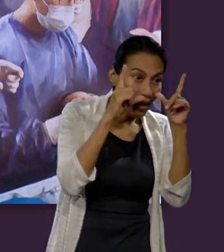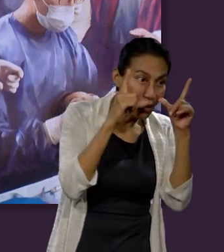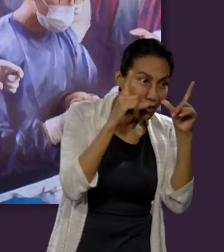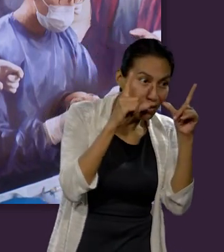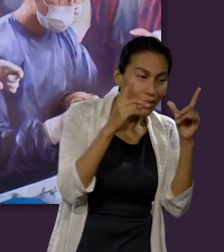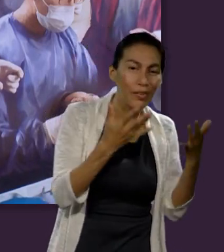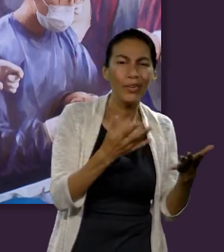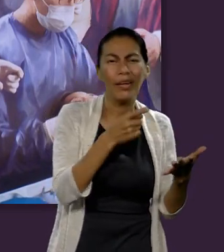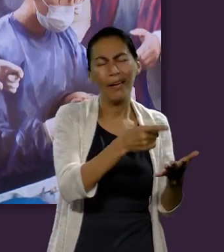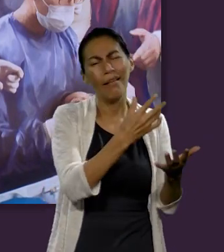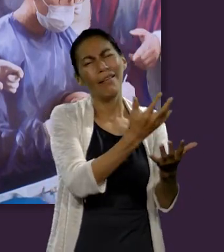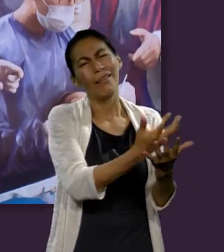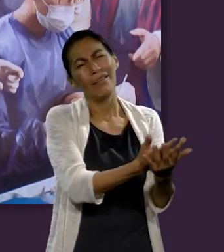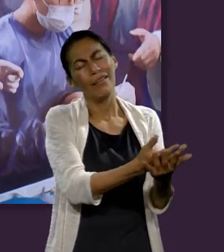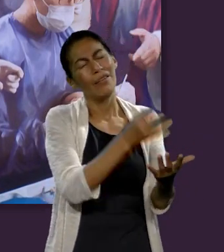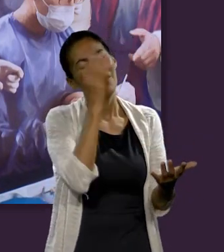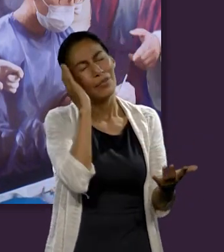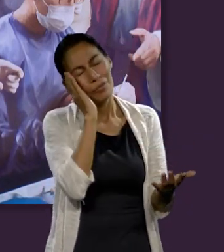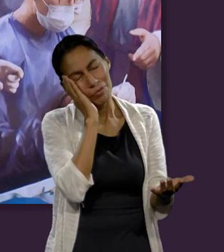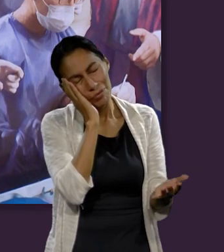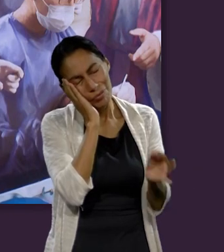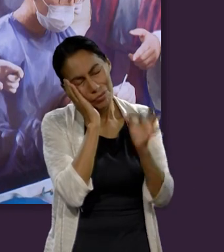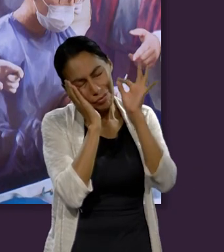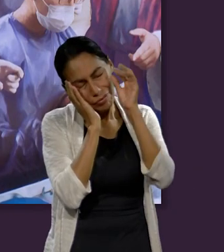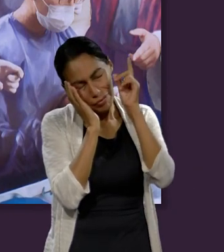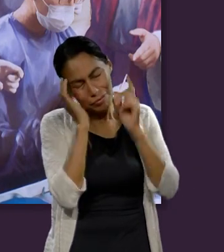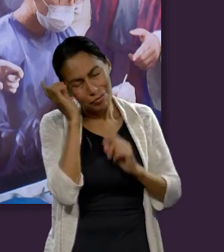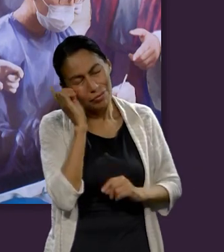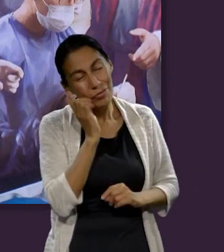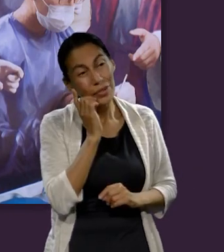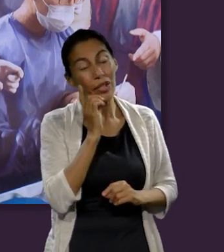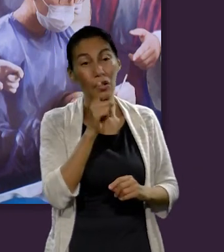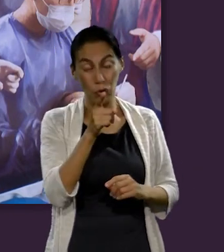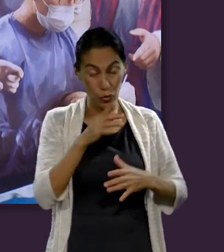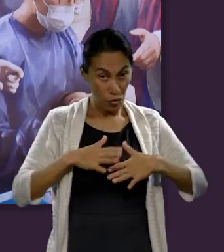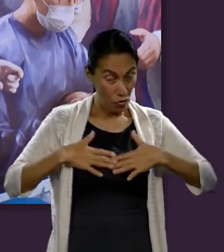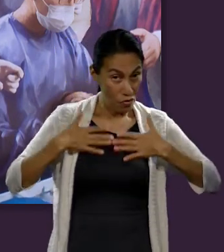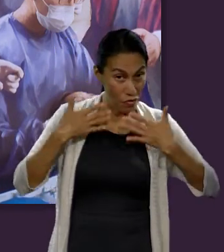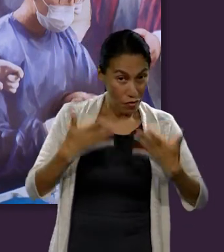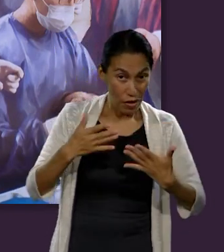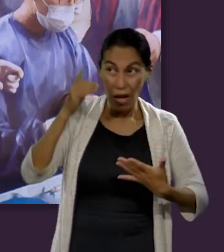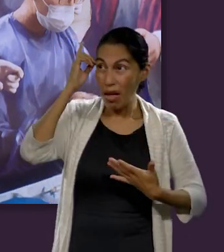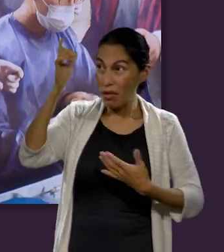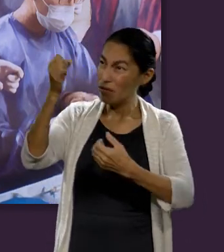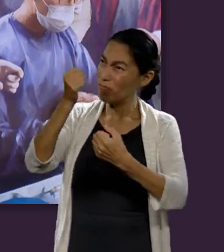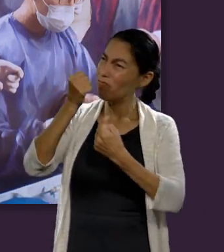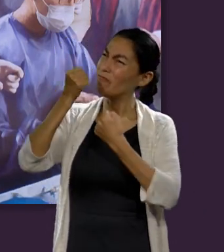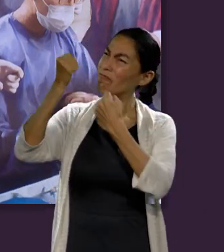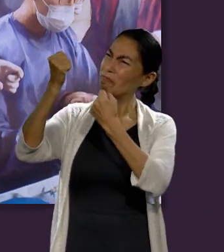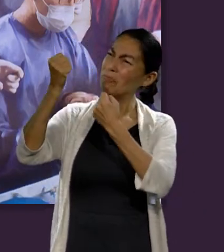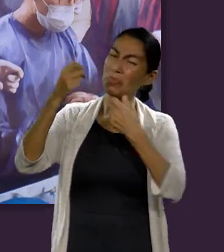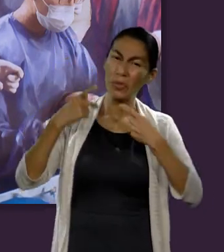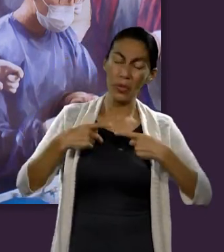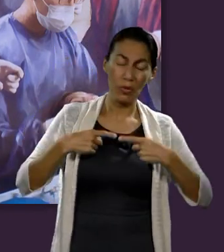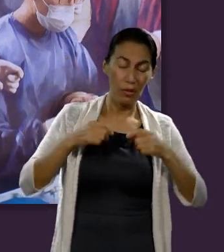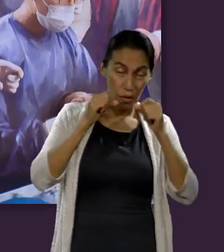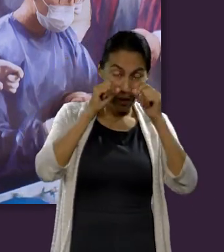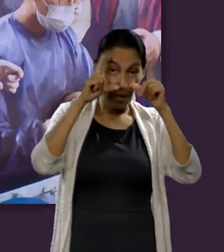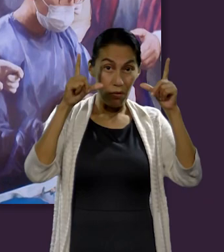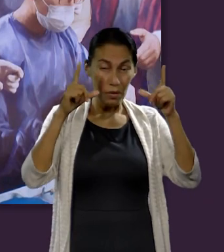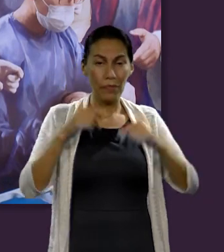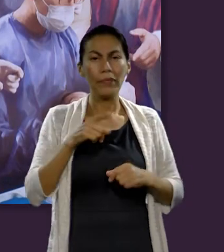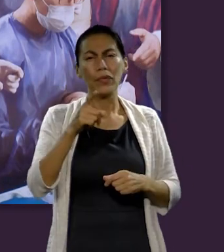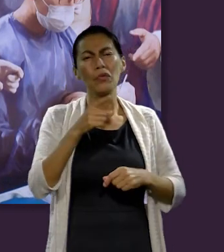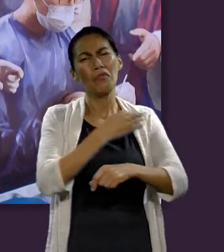despertó de ese sueño entonces tú puedes confiar que ese Dios tiene el poder de